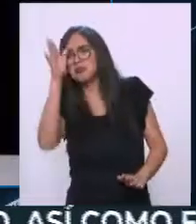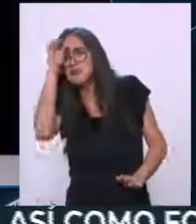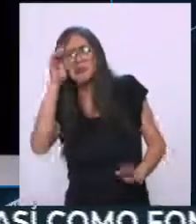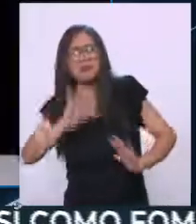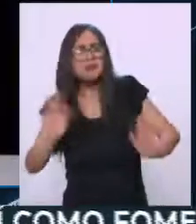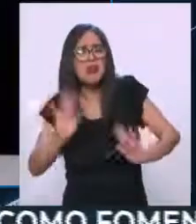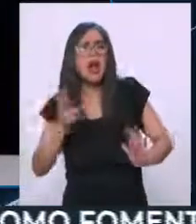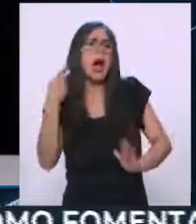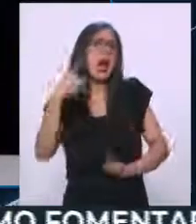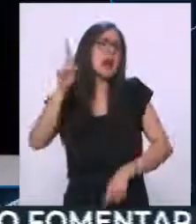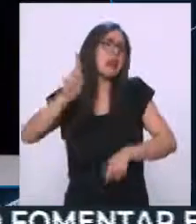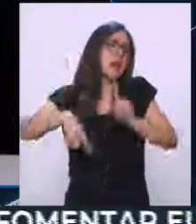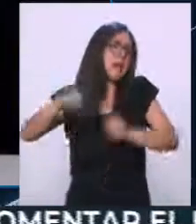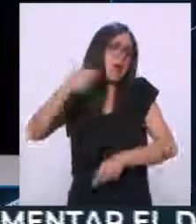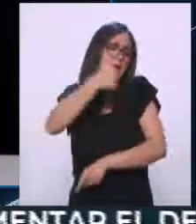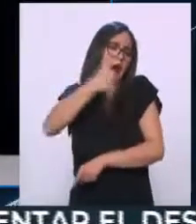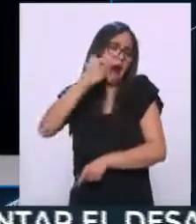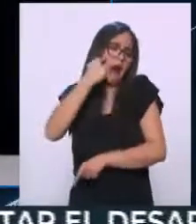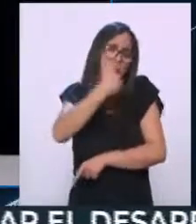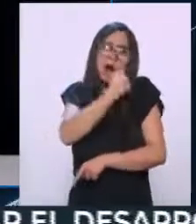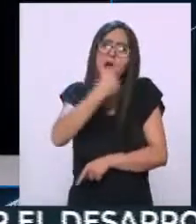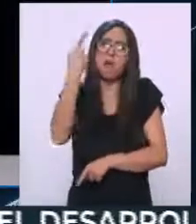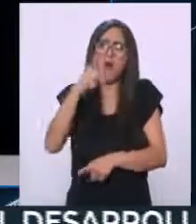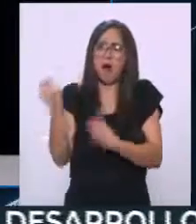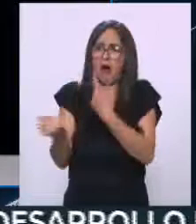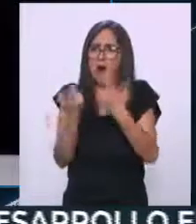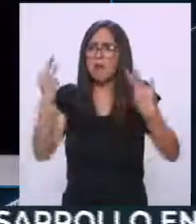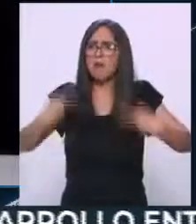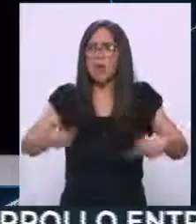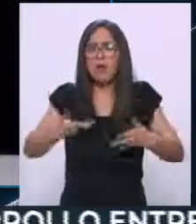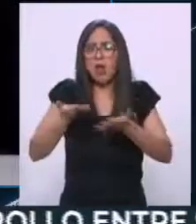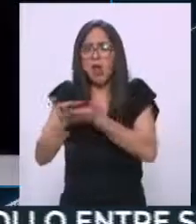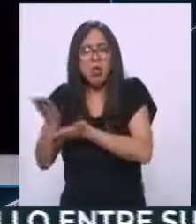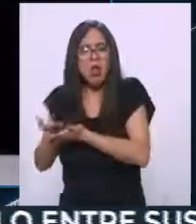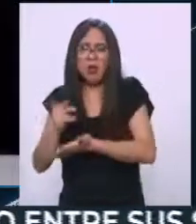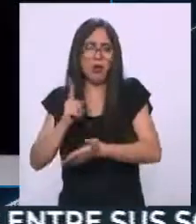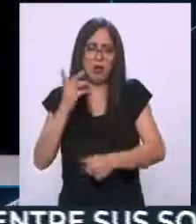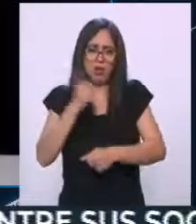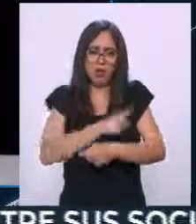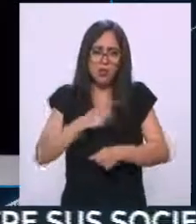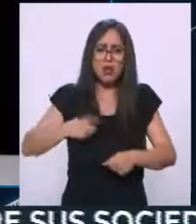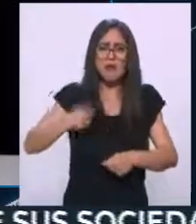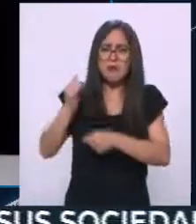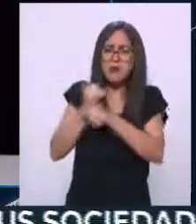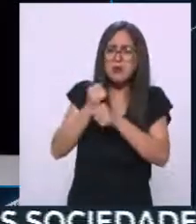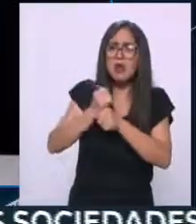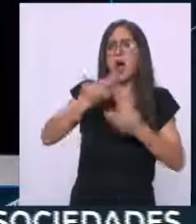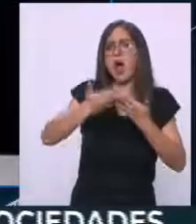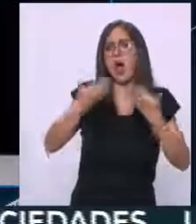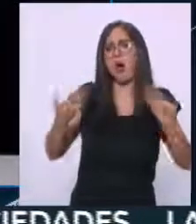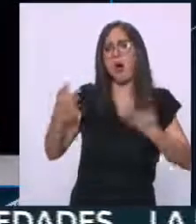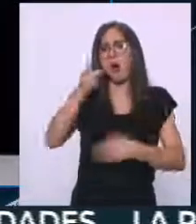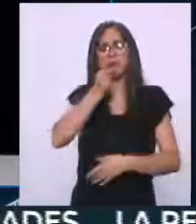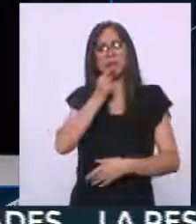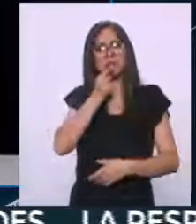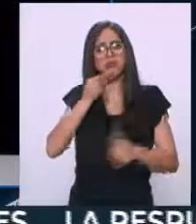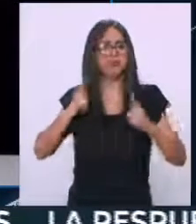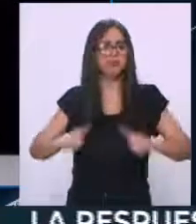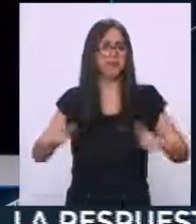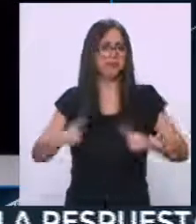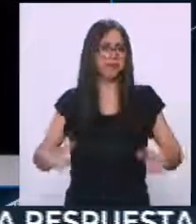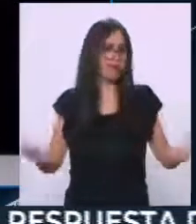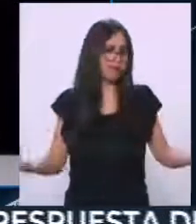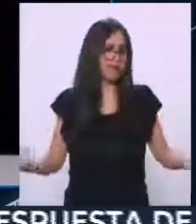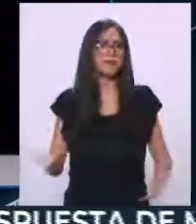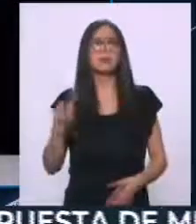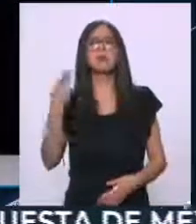de ese calibre, con una gente tan alterada, pues se le debe investigar, incluso procesada por las autoridades. Es otra cosa. Grave, gravísimo.